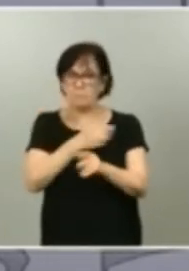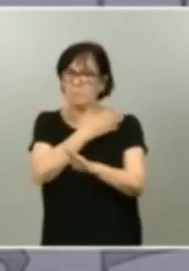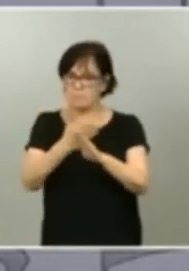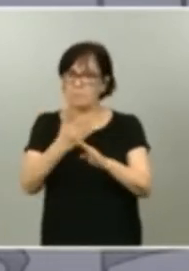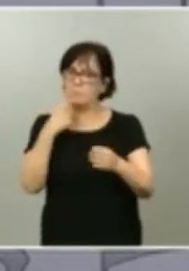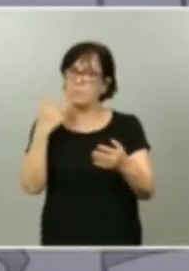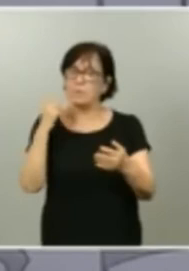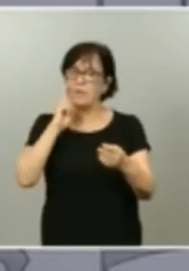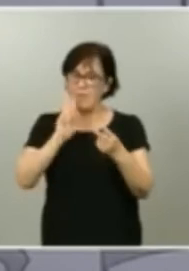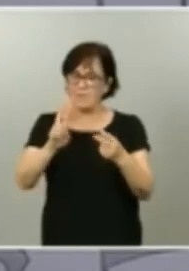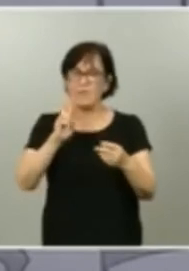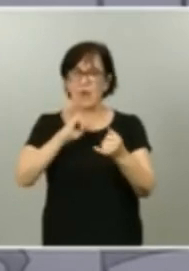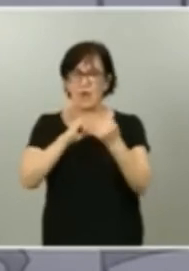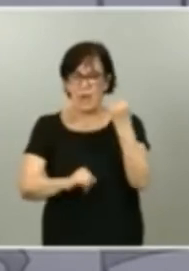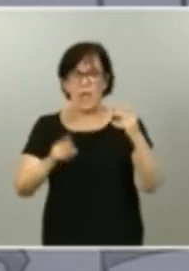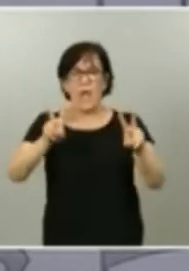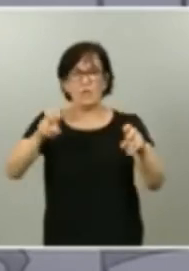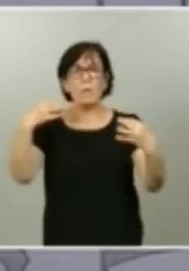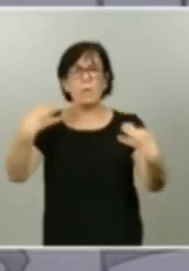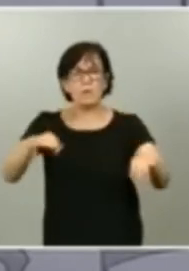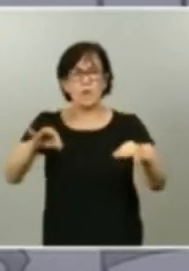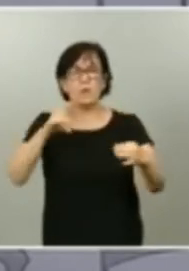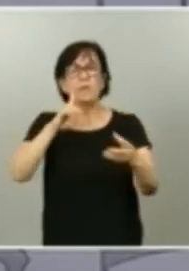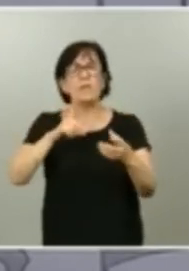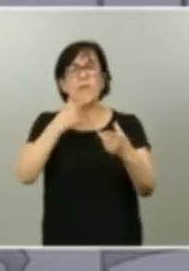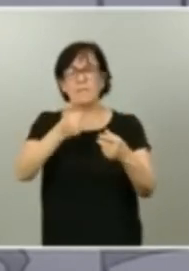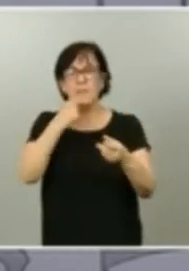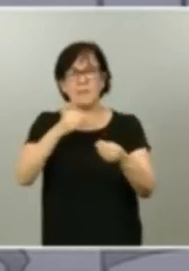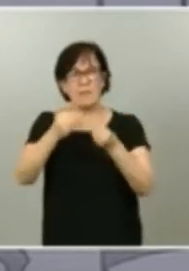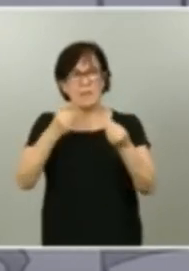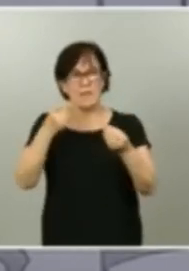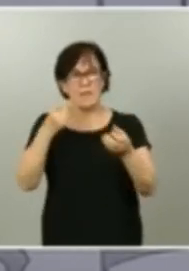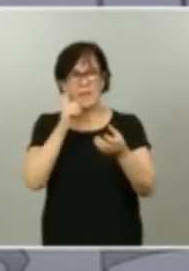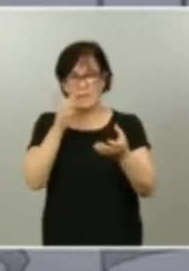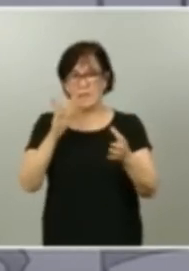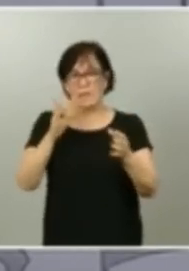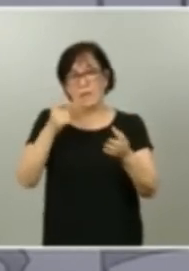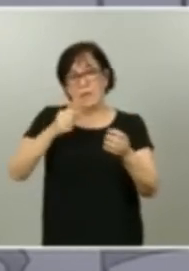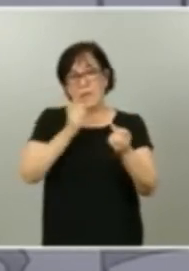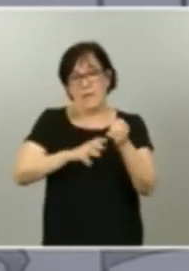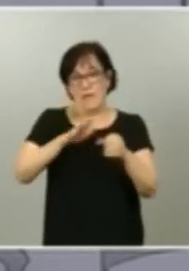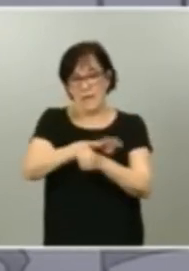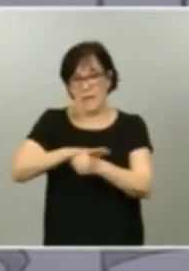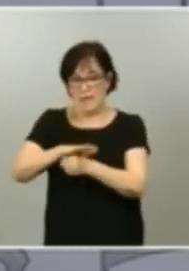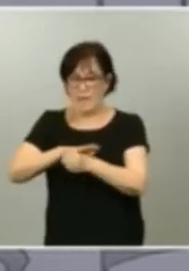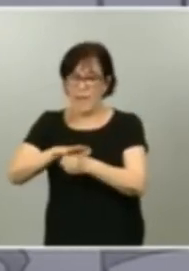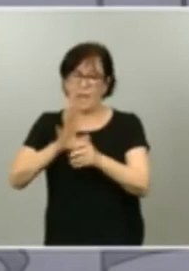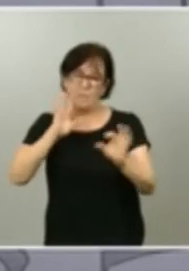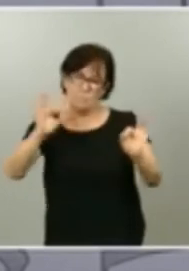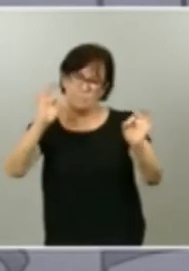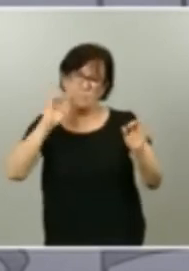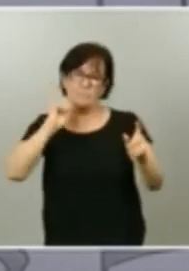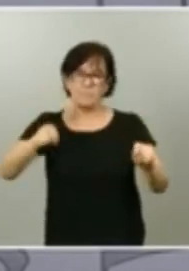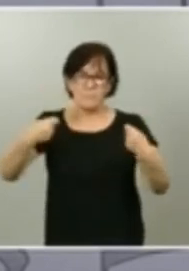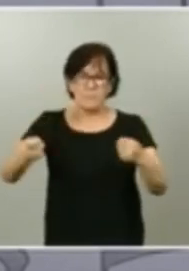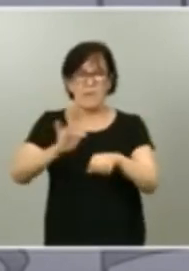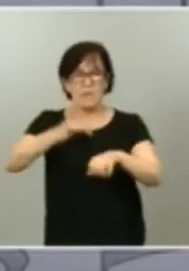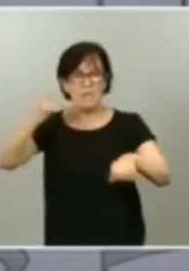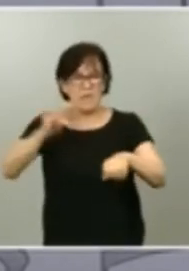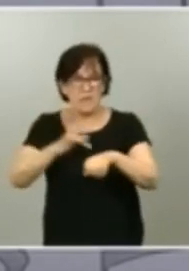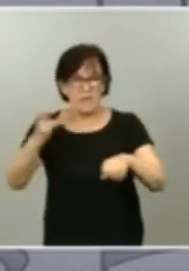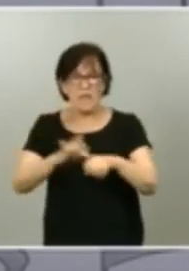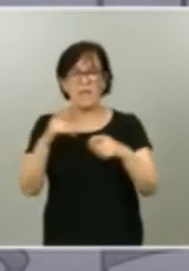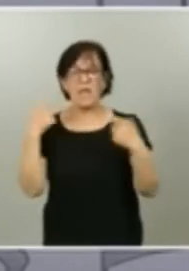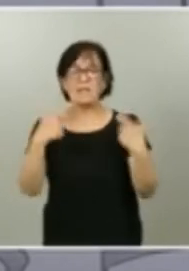normalidad y facilitando las habilidades en áreas de especial prioridad como es la transición ecológica la digitalización el sector sanitario o